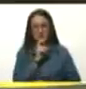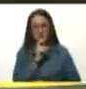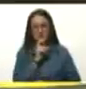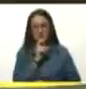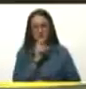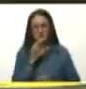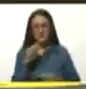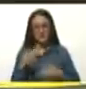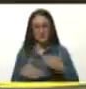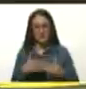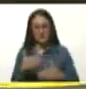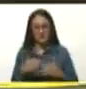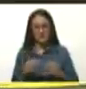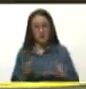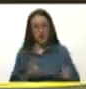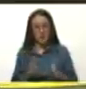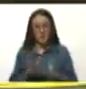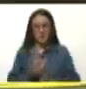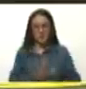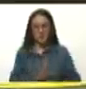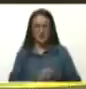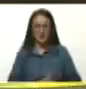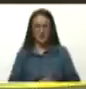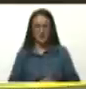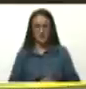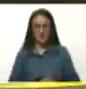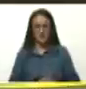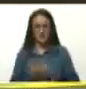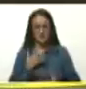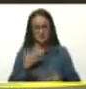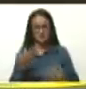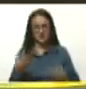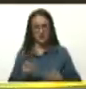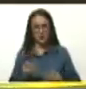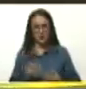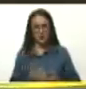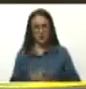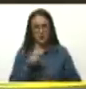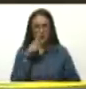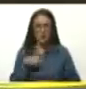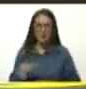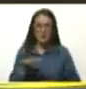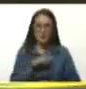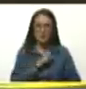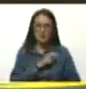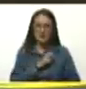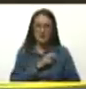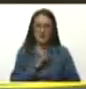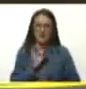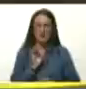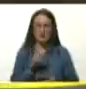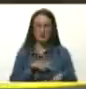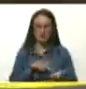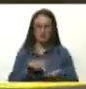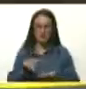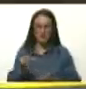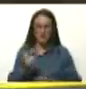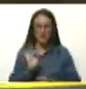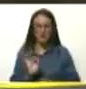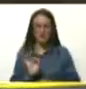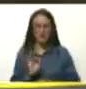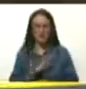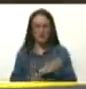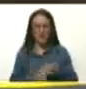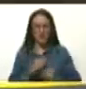transitar, pero es el camino. Y estamos seguros que el pueblo chileno lo va a transitar con su